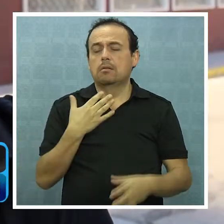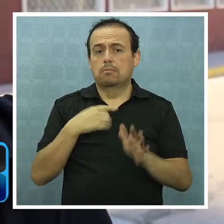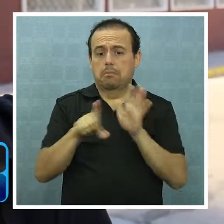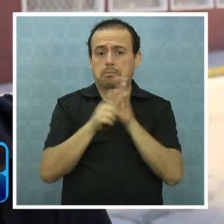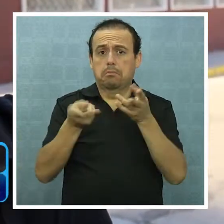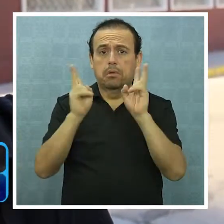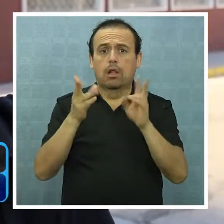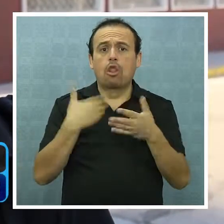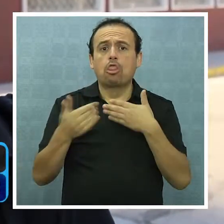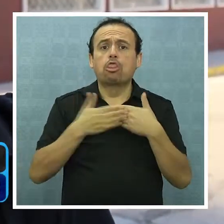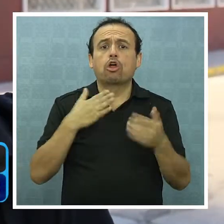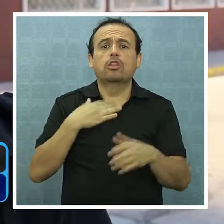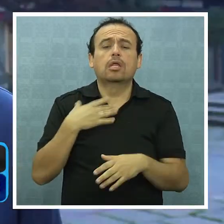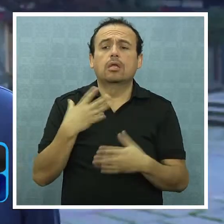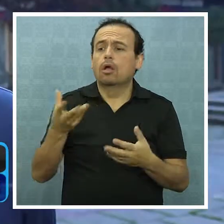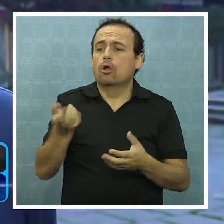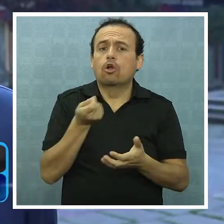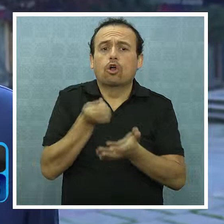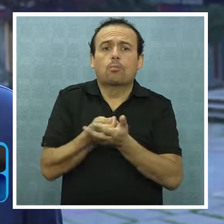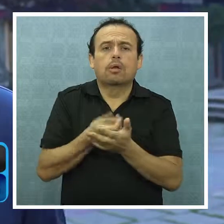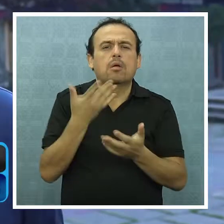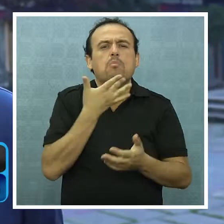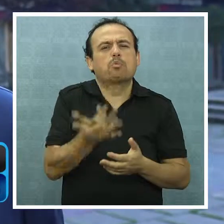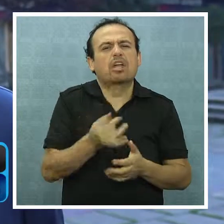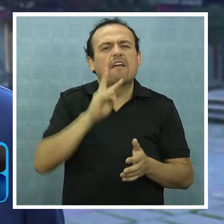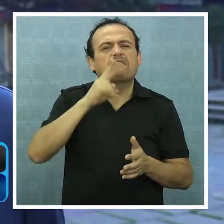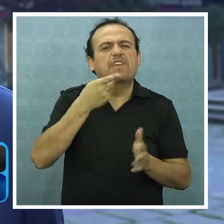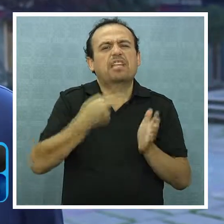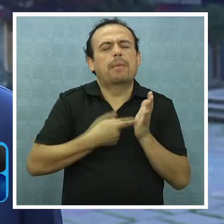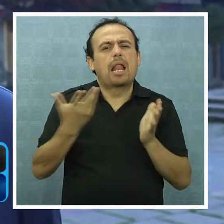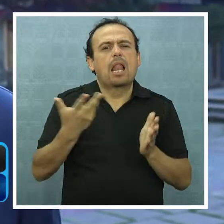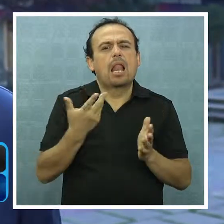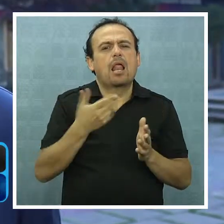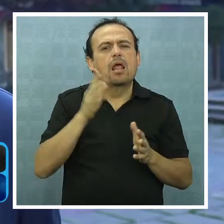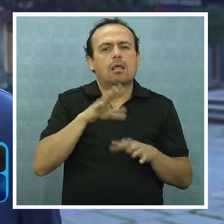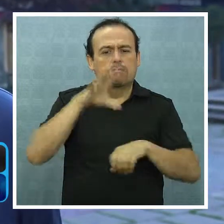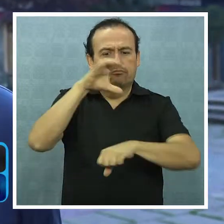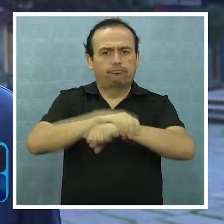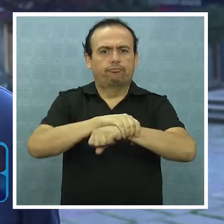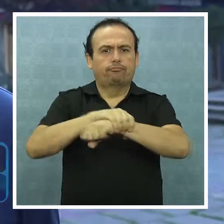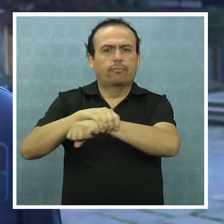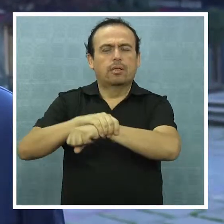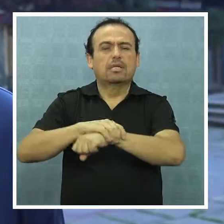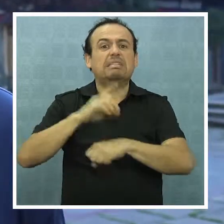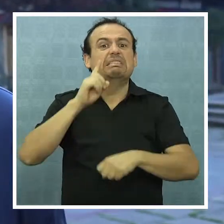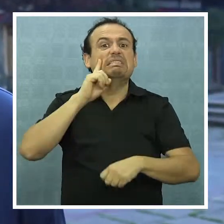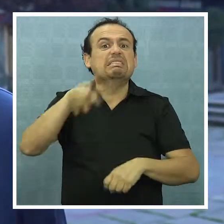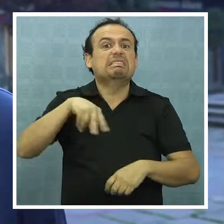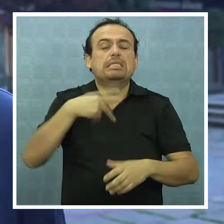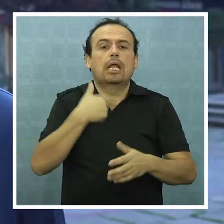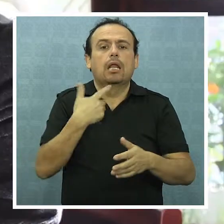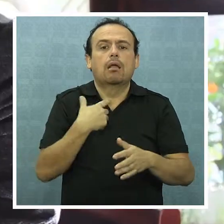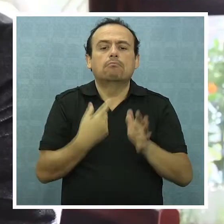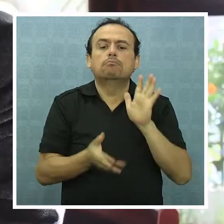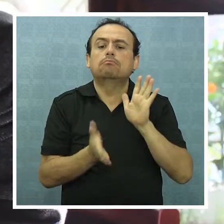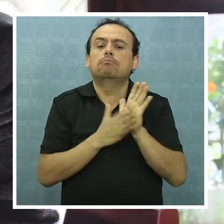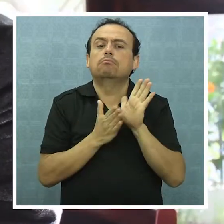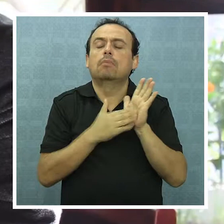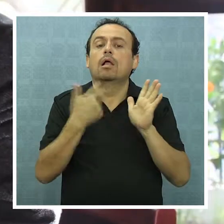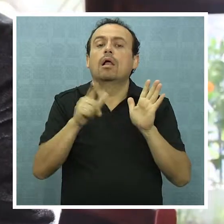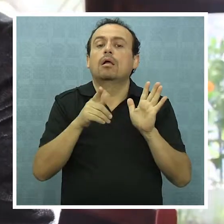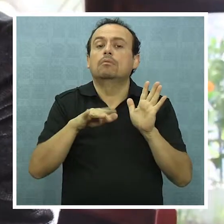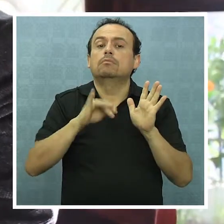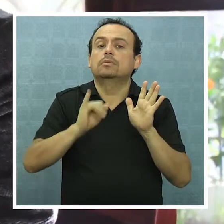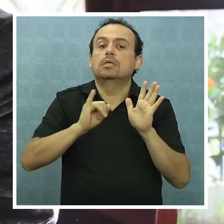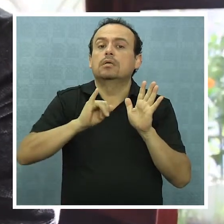obtenerla? ¿De dónde la saco? ¿Por qué la ley 20.000 permite tomar detenida a las personas sin comprobar el delito? La marihuana es